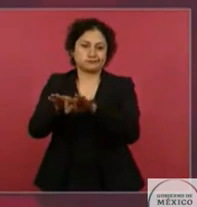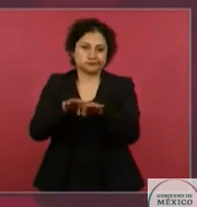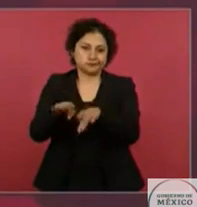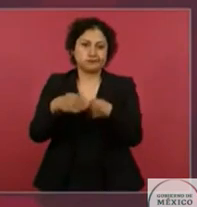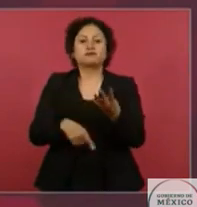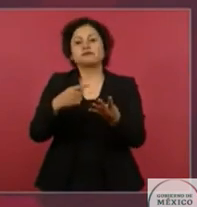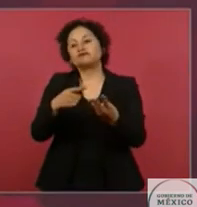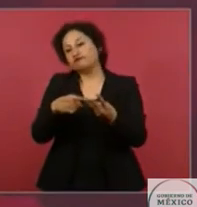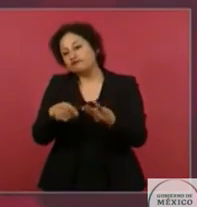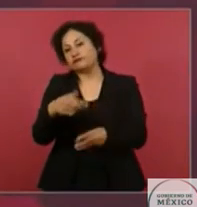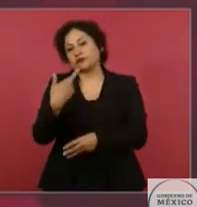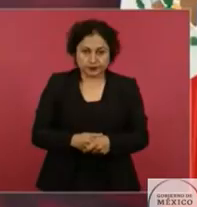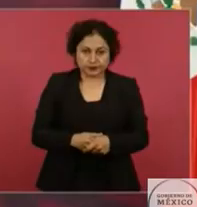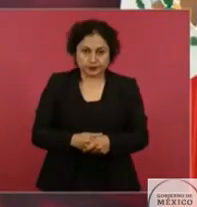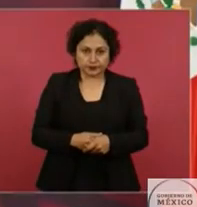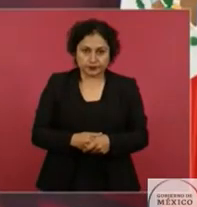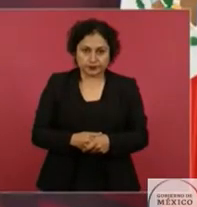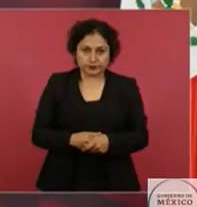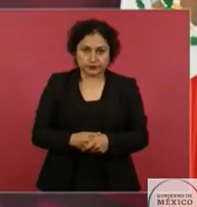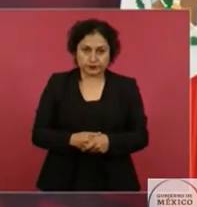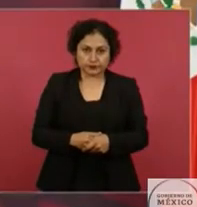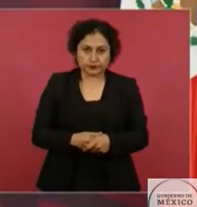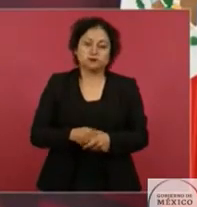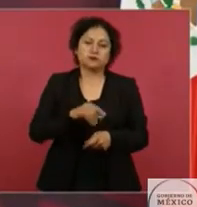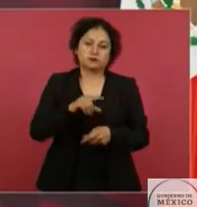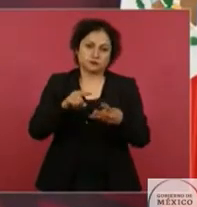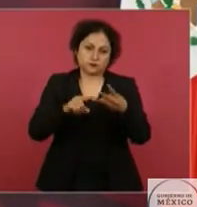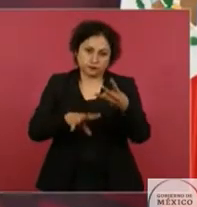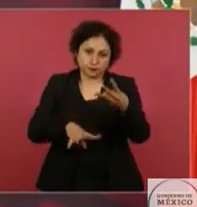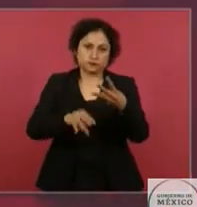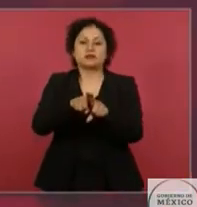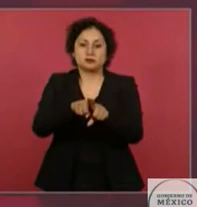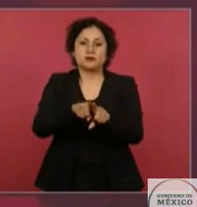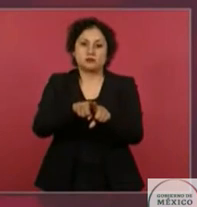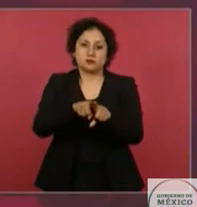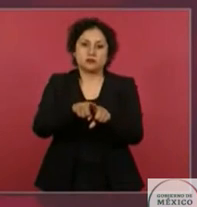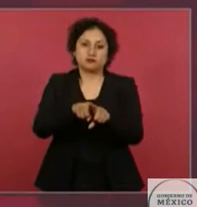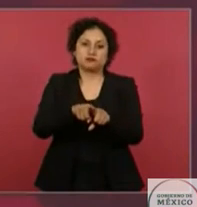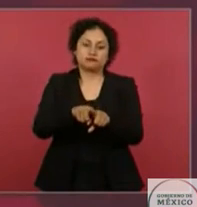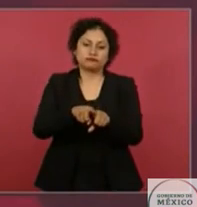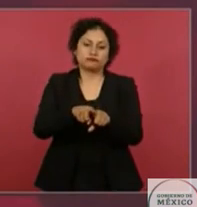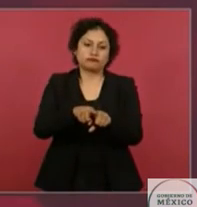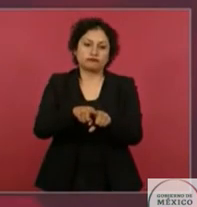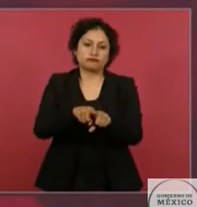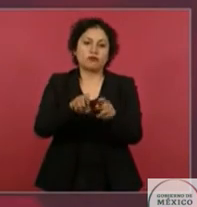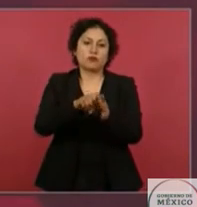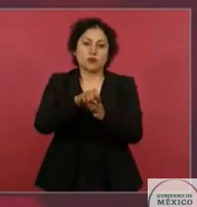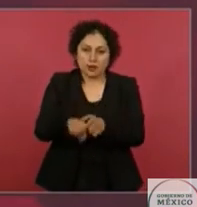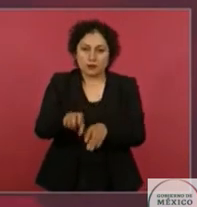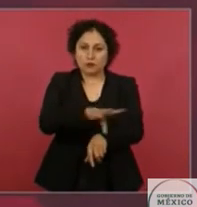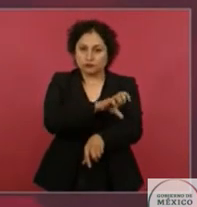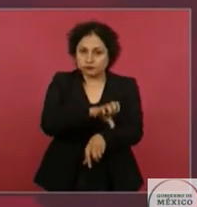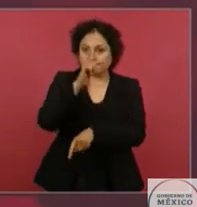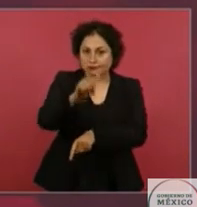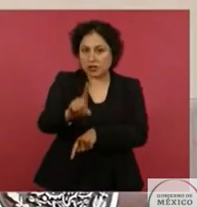restaurantes, comercios, y va incluida toda la infraestructura, lo que tiene que ver con electricidad,